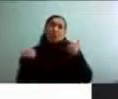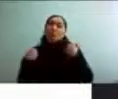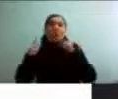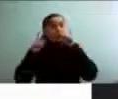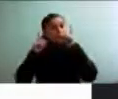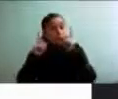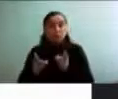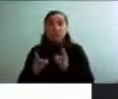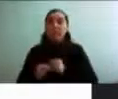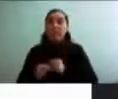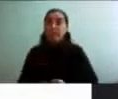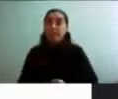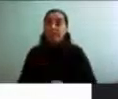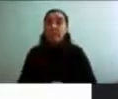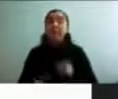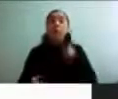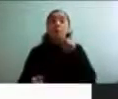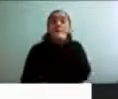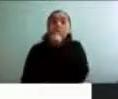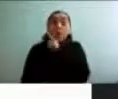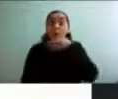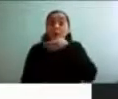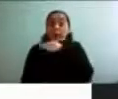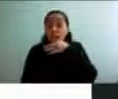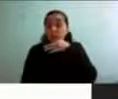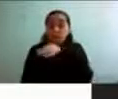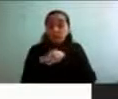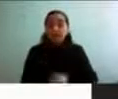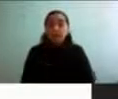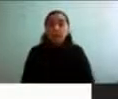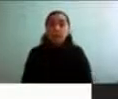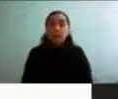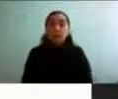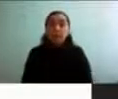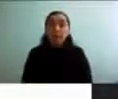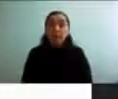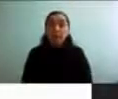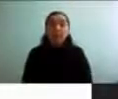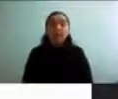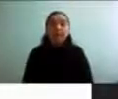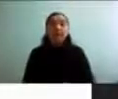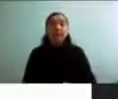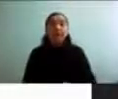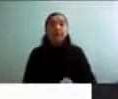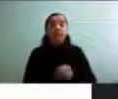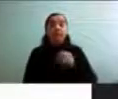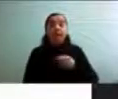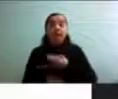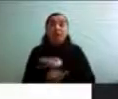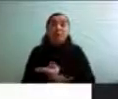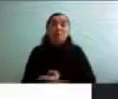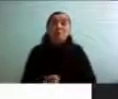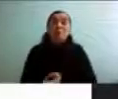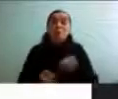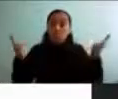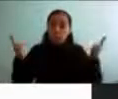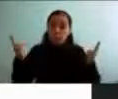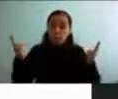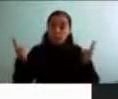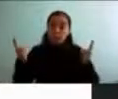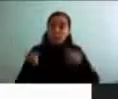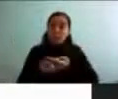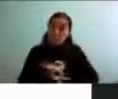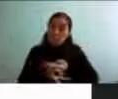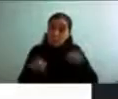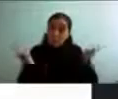me gustaría comentar que las instancias públicas que se están realizando para poder